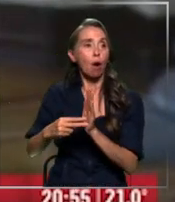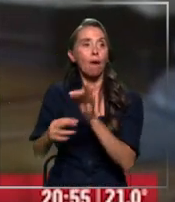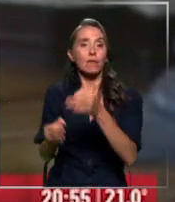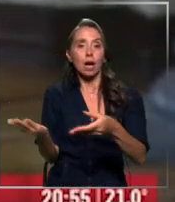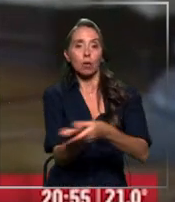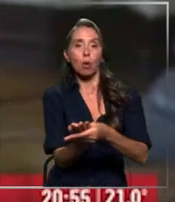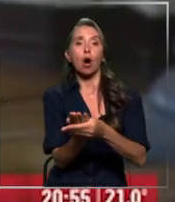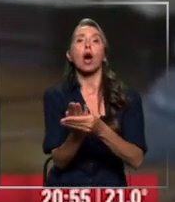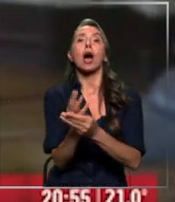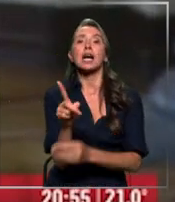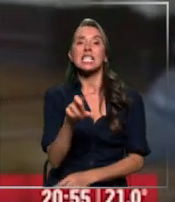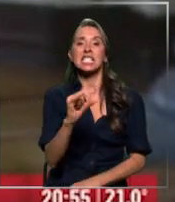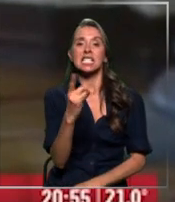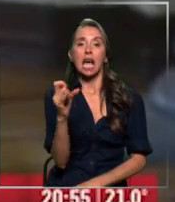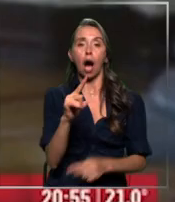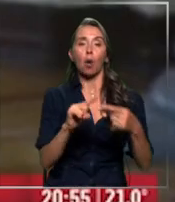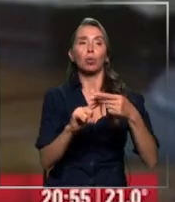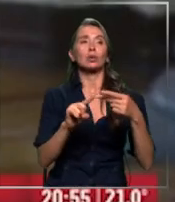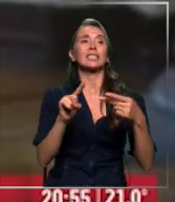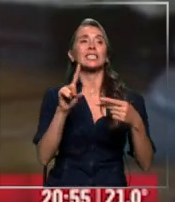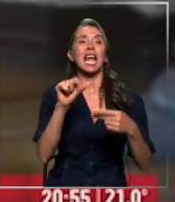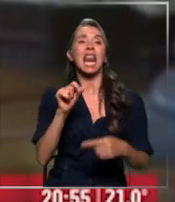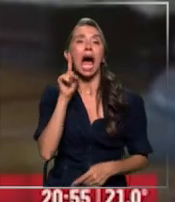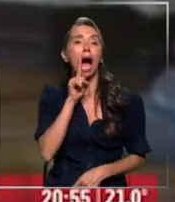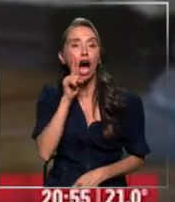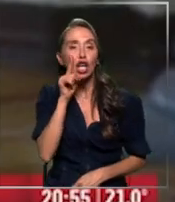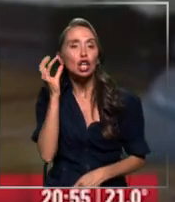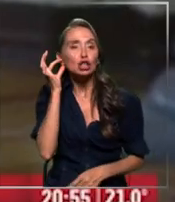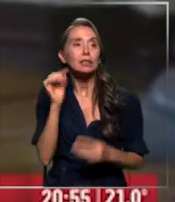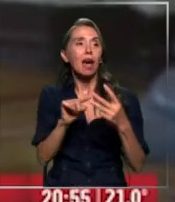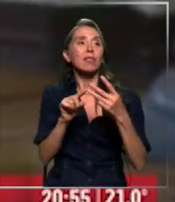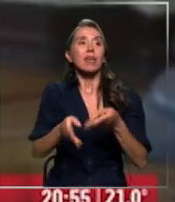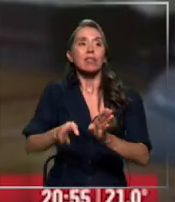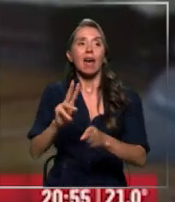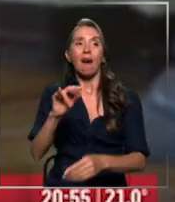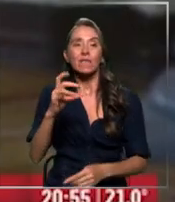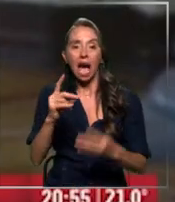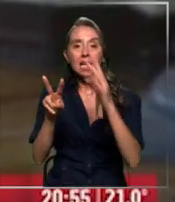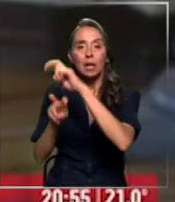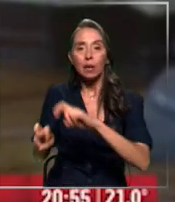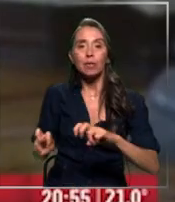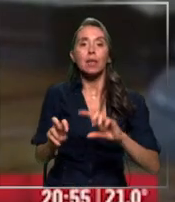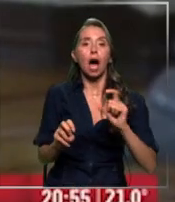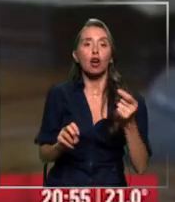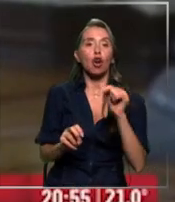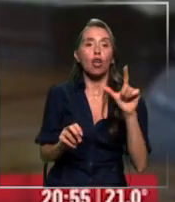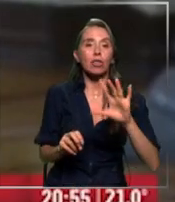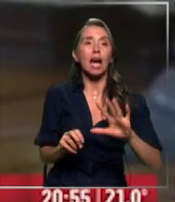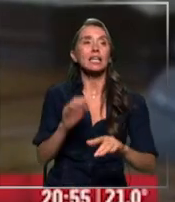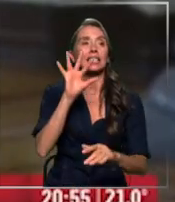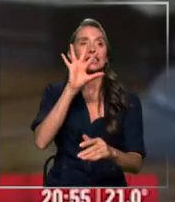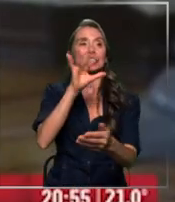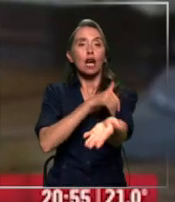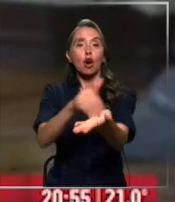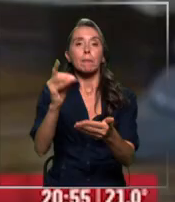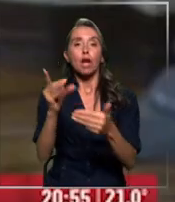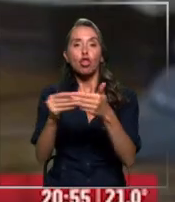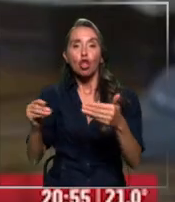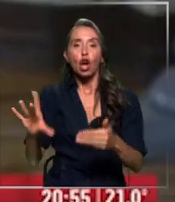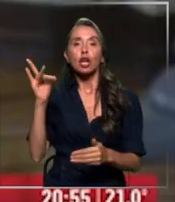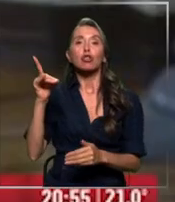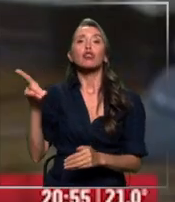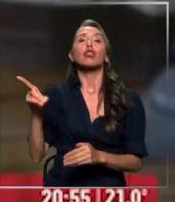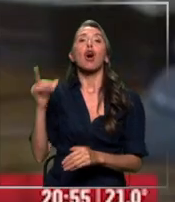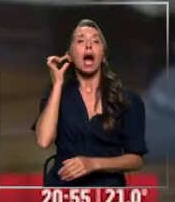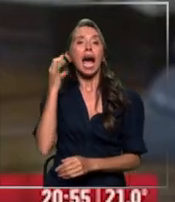causa Los Auses, JT de Sur, Diego La Rosadita, Diego Vialidad. sea, le encontraron cinco palos verdes en la caja a la hija